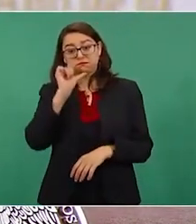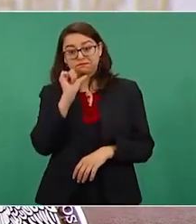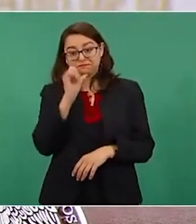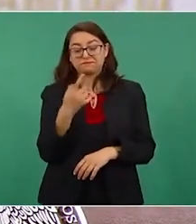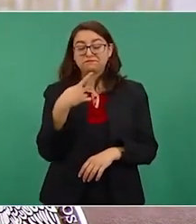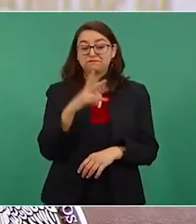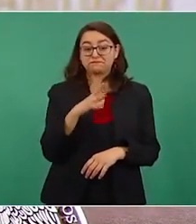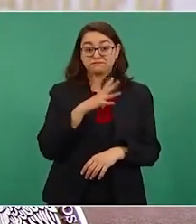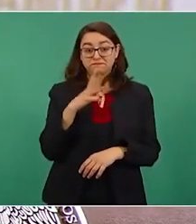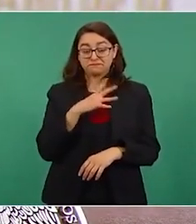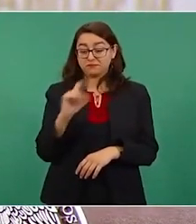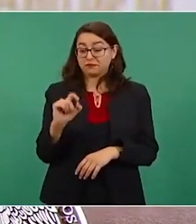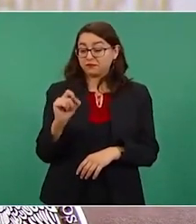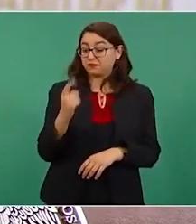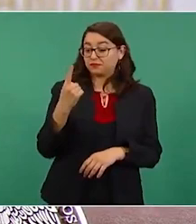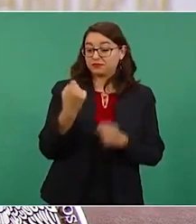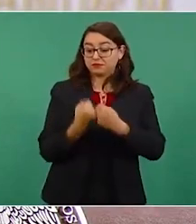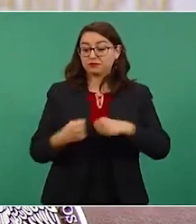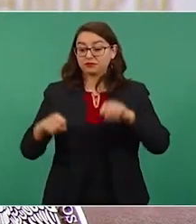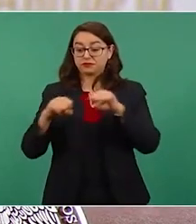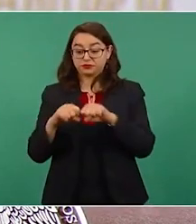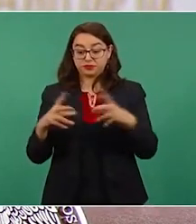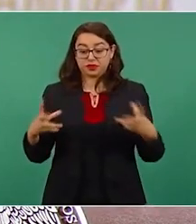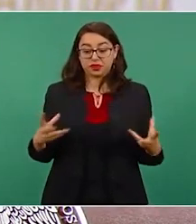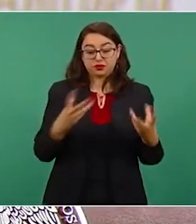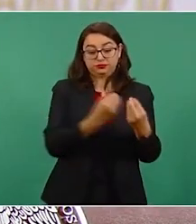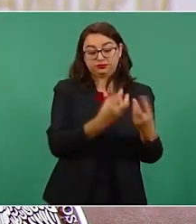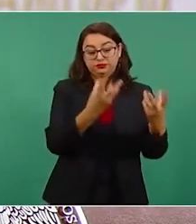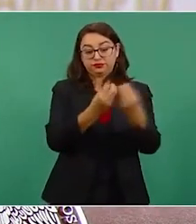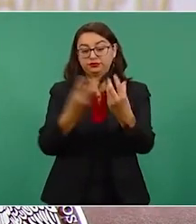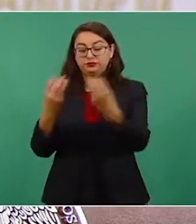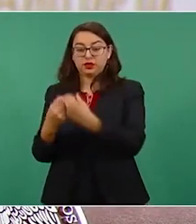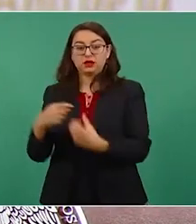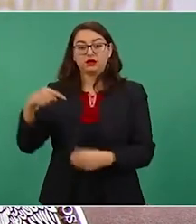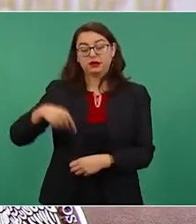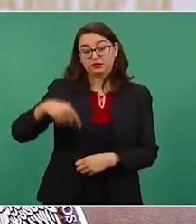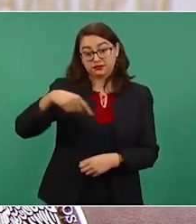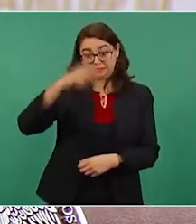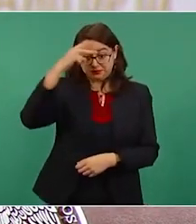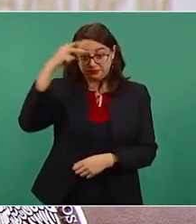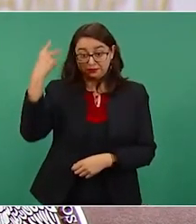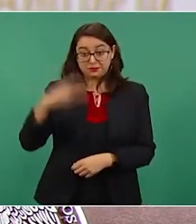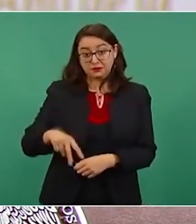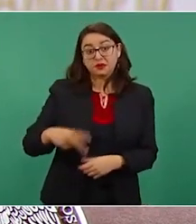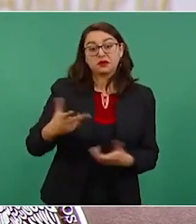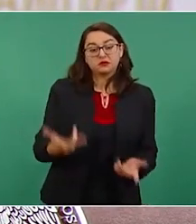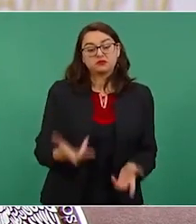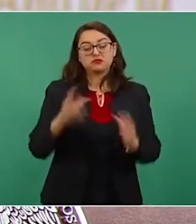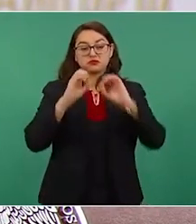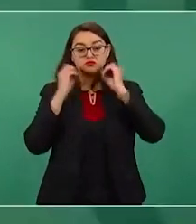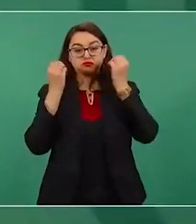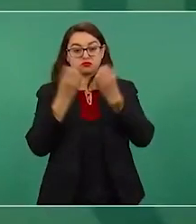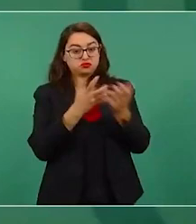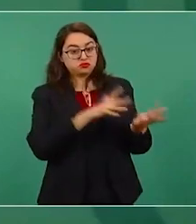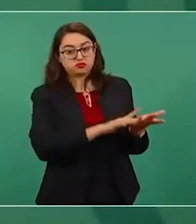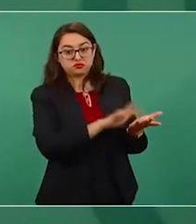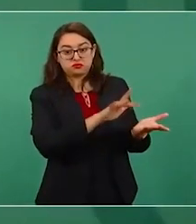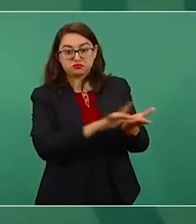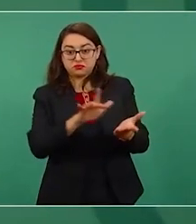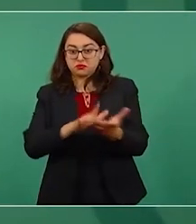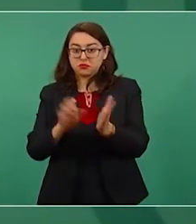estratégicos. En México, la World Justice Project apoya a diferentes organizaciones como